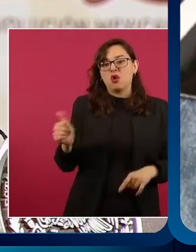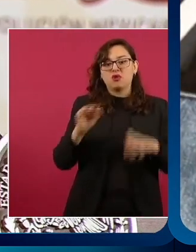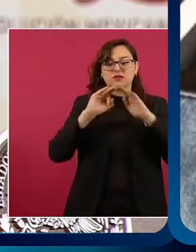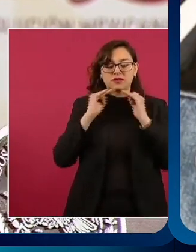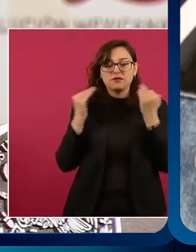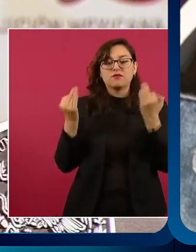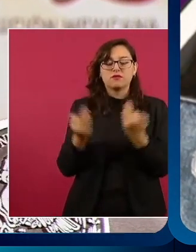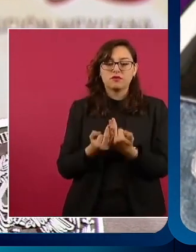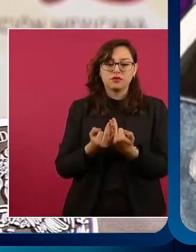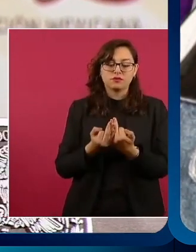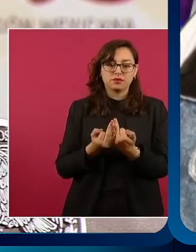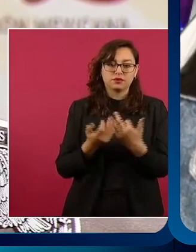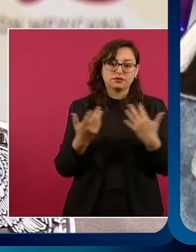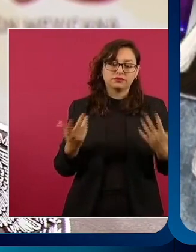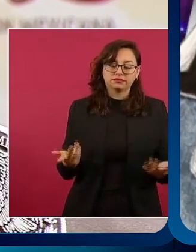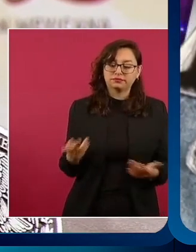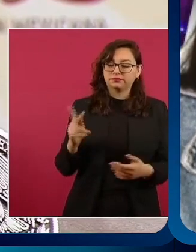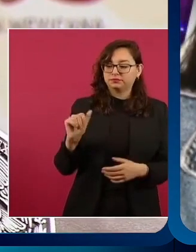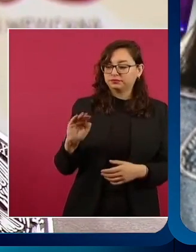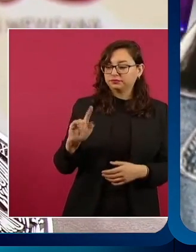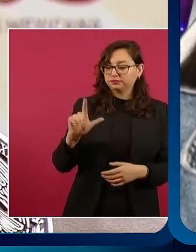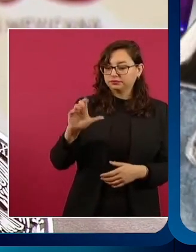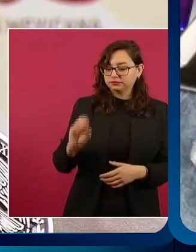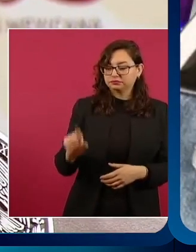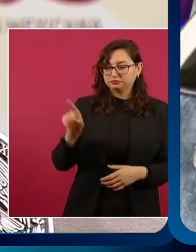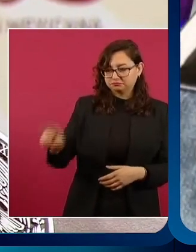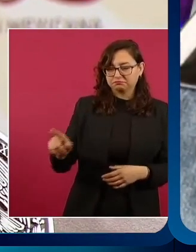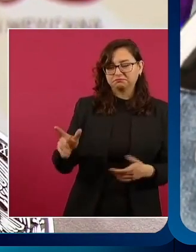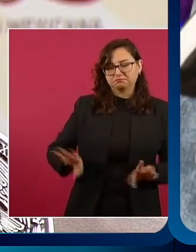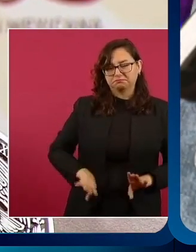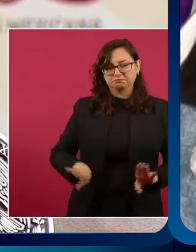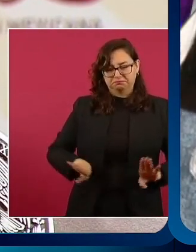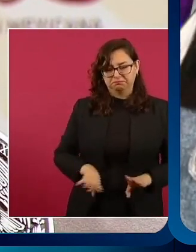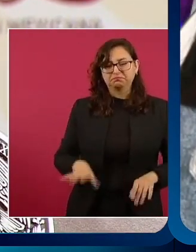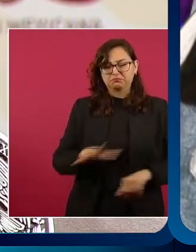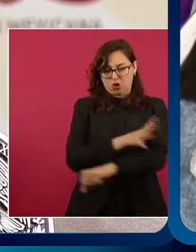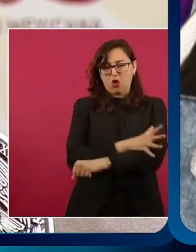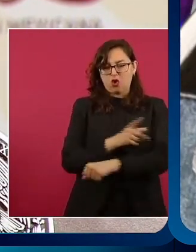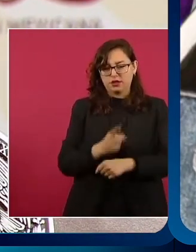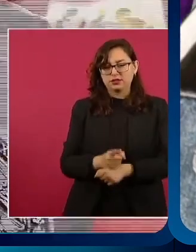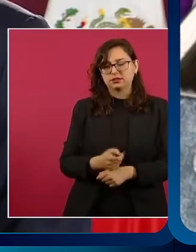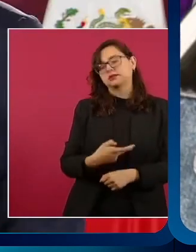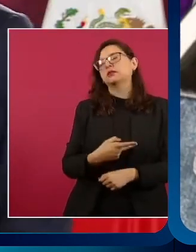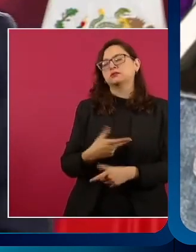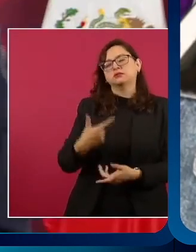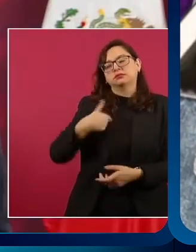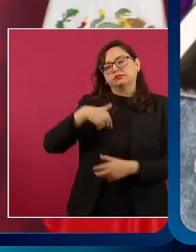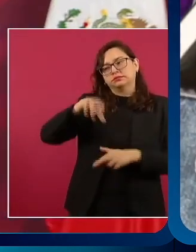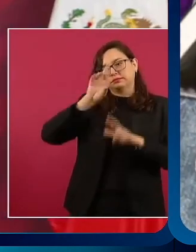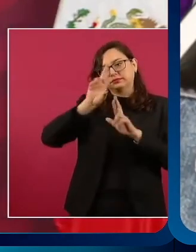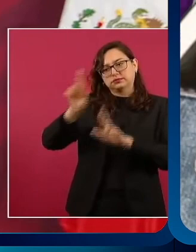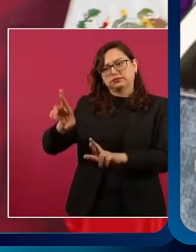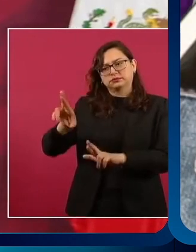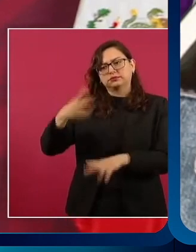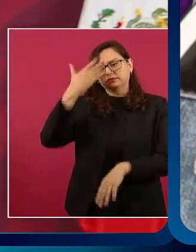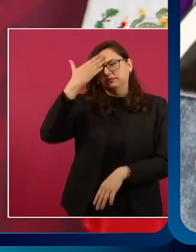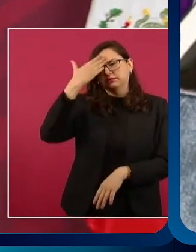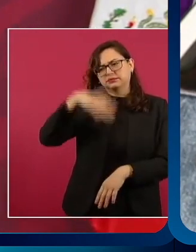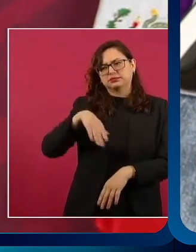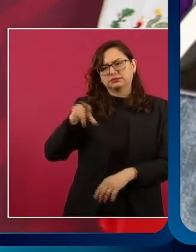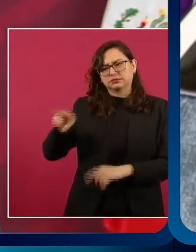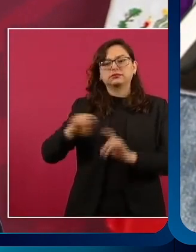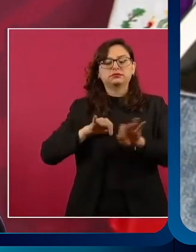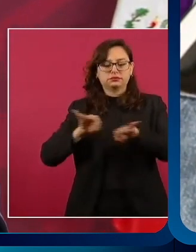Pepe, el presidente Andrés Manuel, hace un llamado a los ministros que dejen de hacerse guajes, que él se está dando cuenta